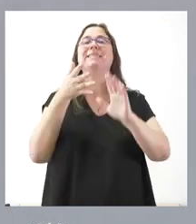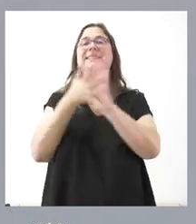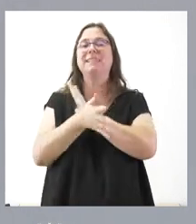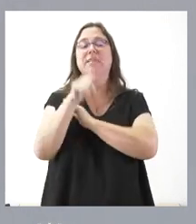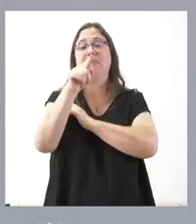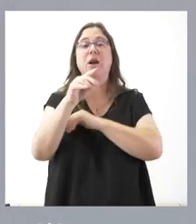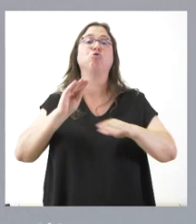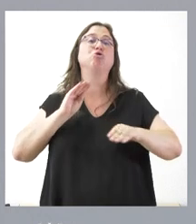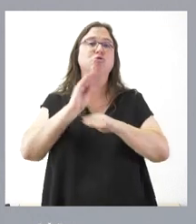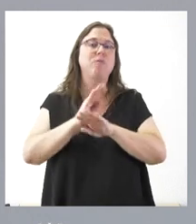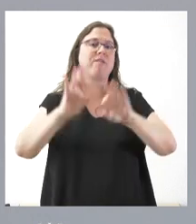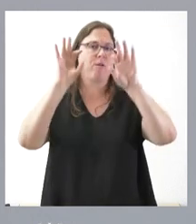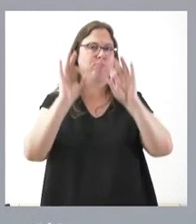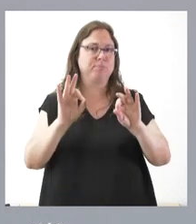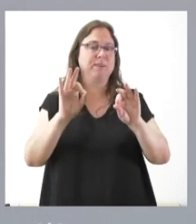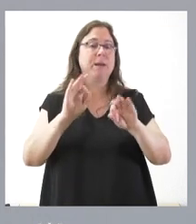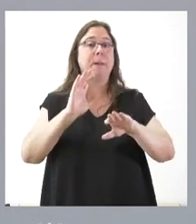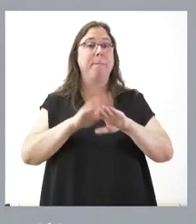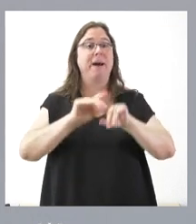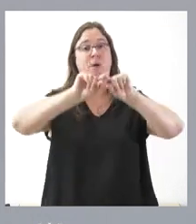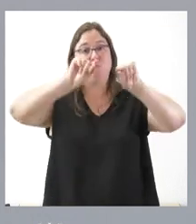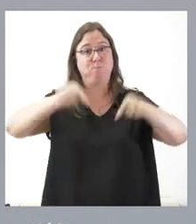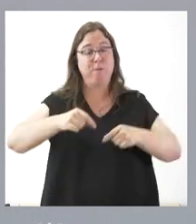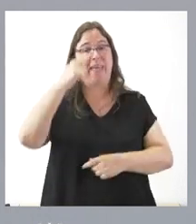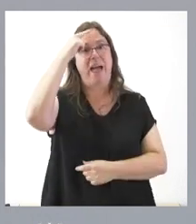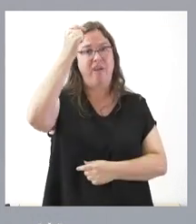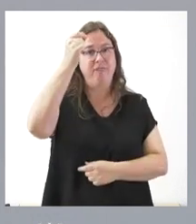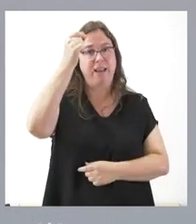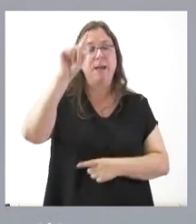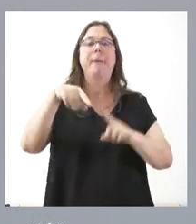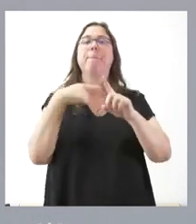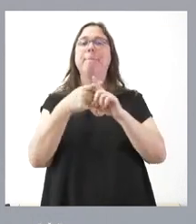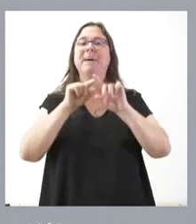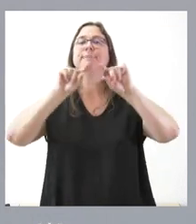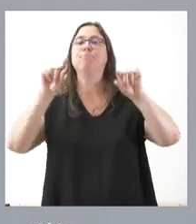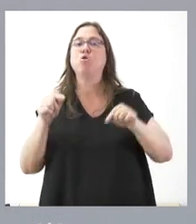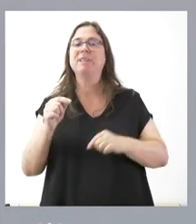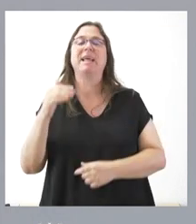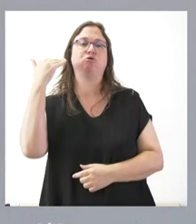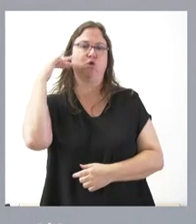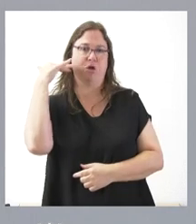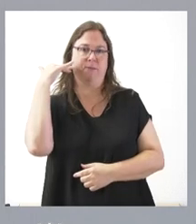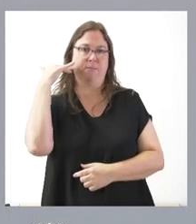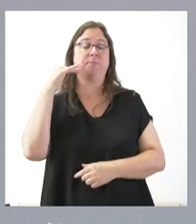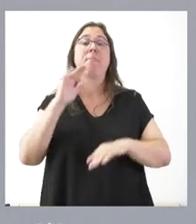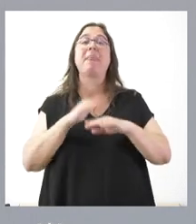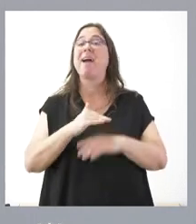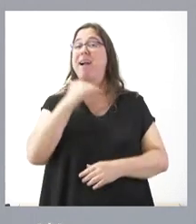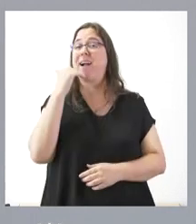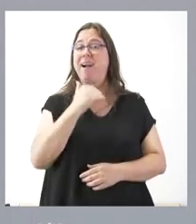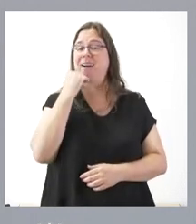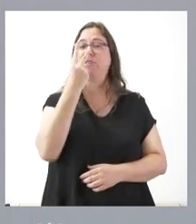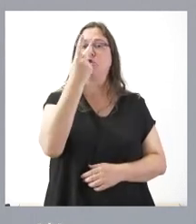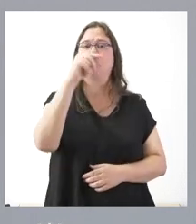subvenciones correspondientes a las provincias de Ávila y la provincia de Soria, por casi 2